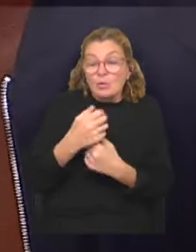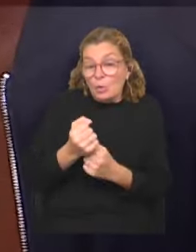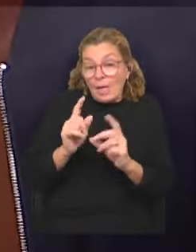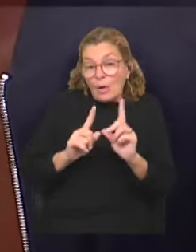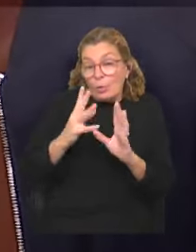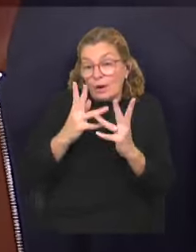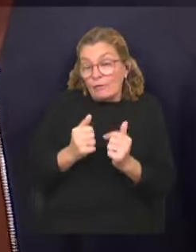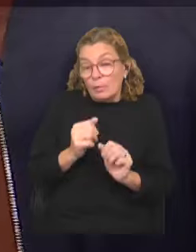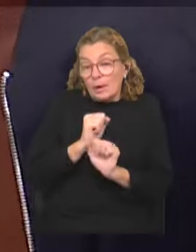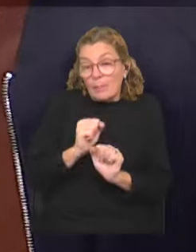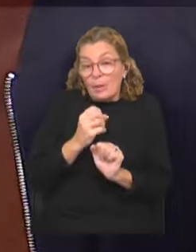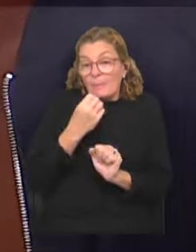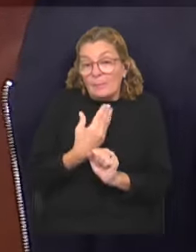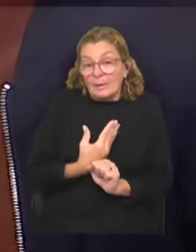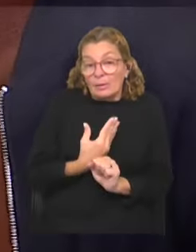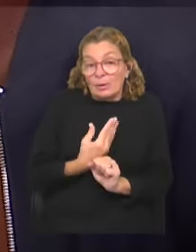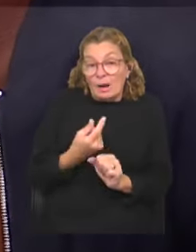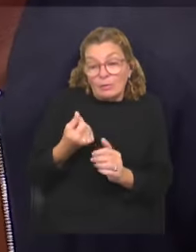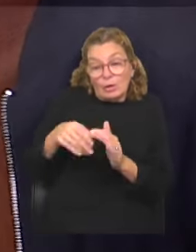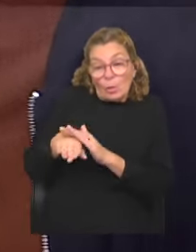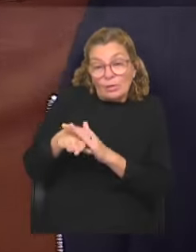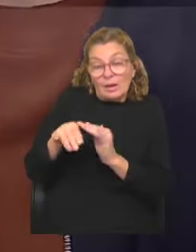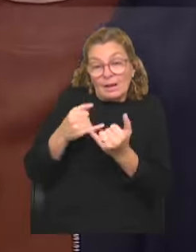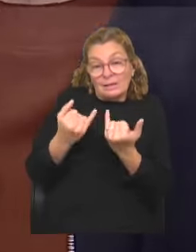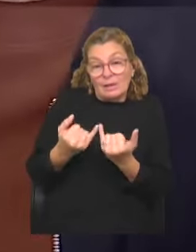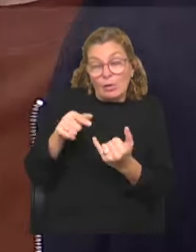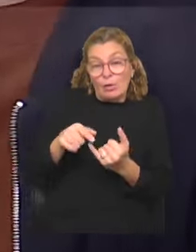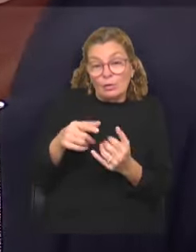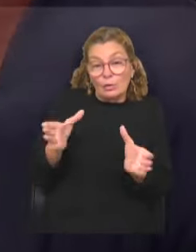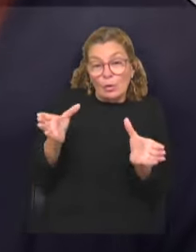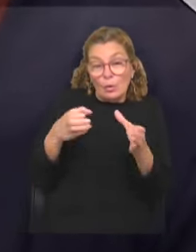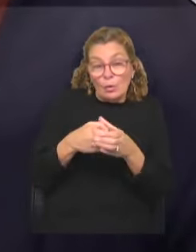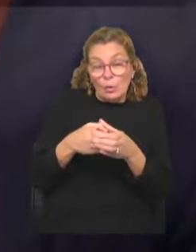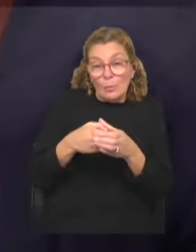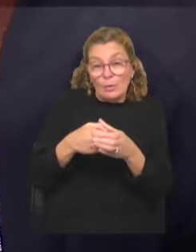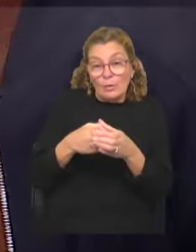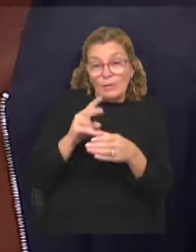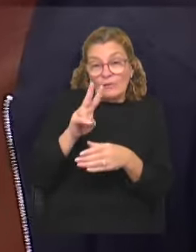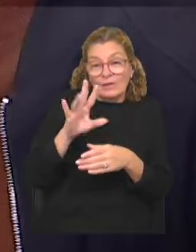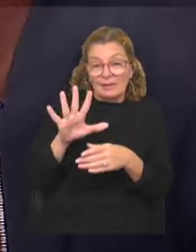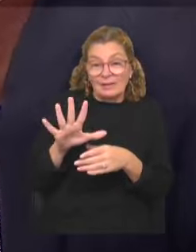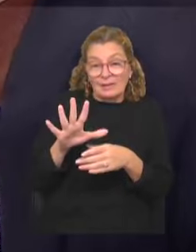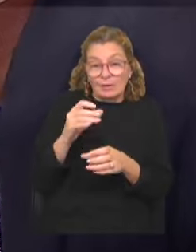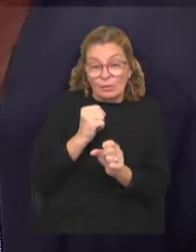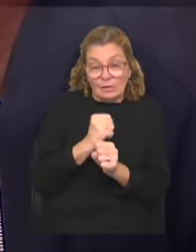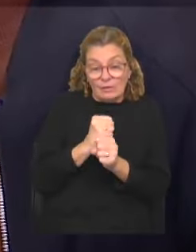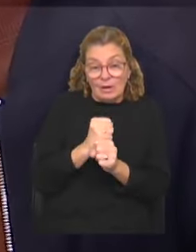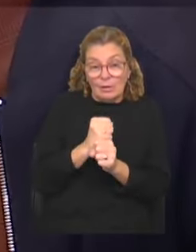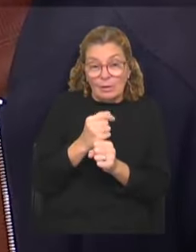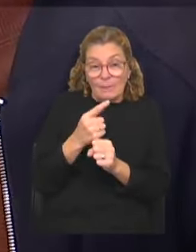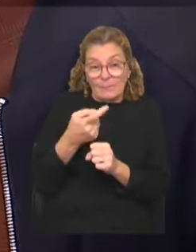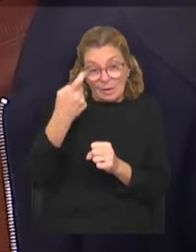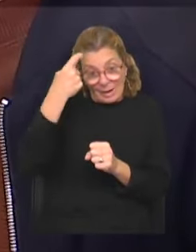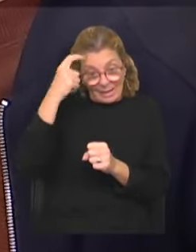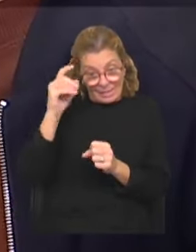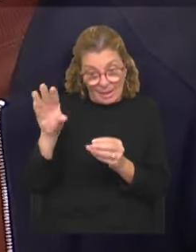arena para que puedan mejorar la recaudación al final del día. Hoy está apuntado un grupo reducido de unos 25 trabajadores. Me decías, pero la idea es